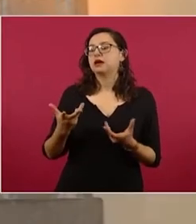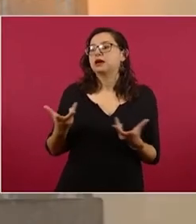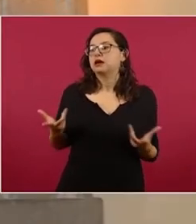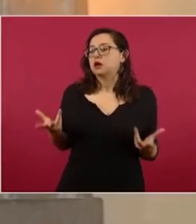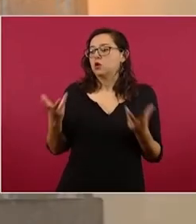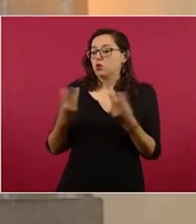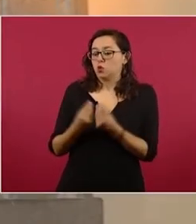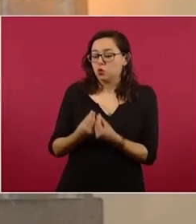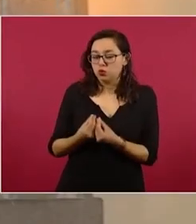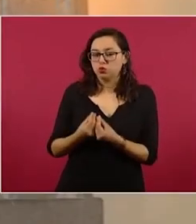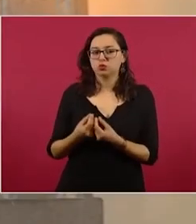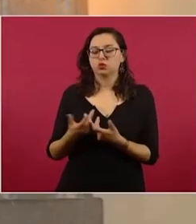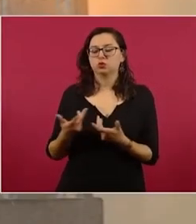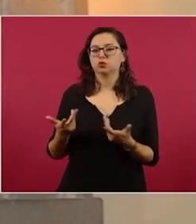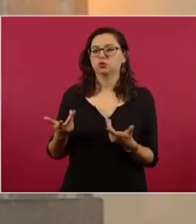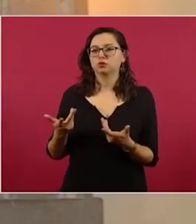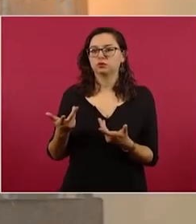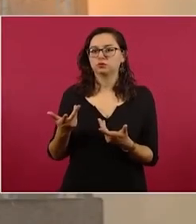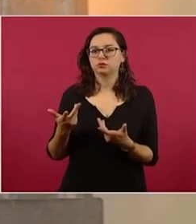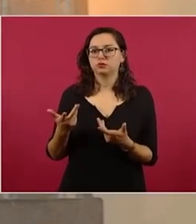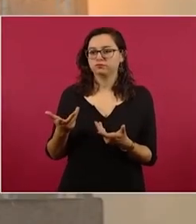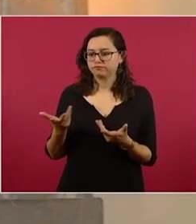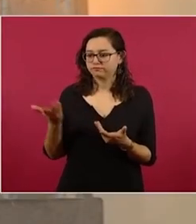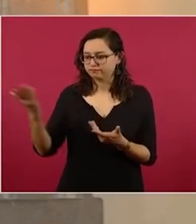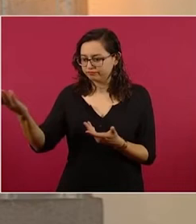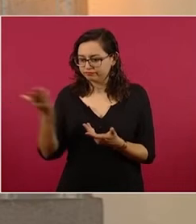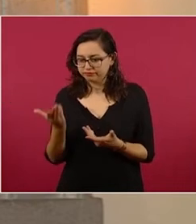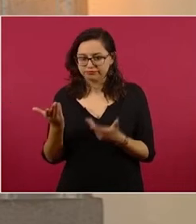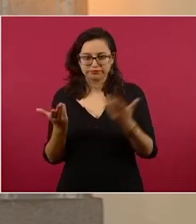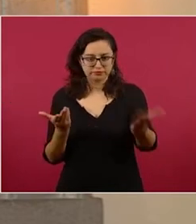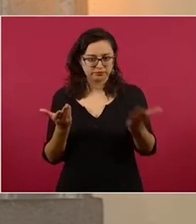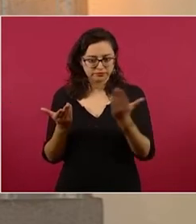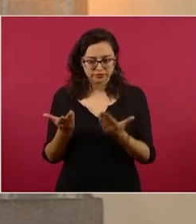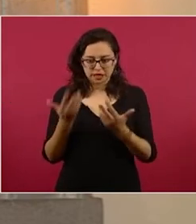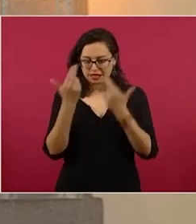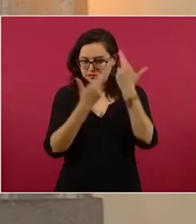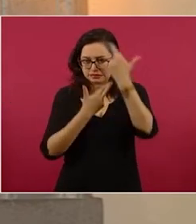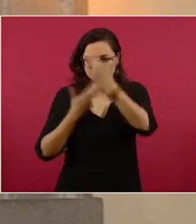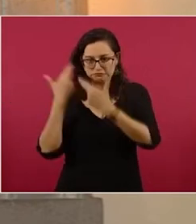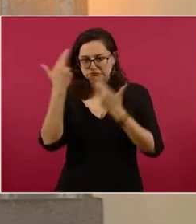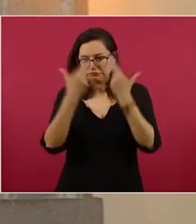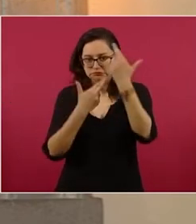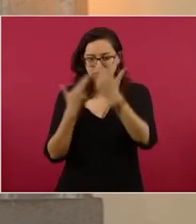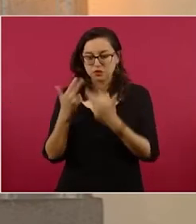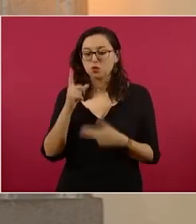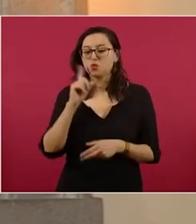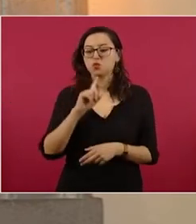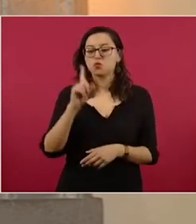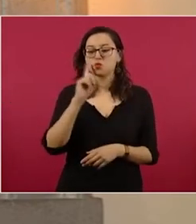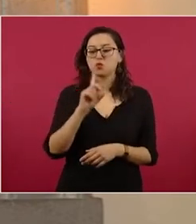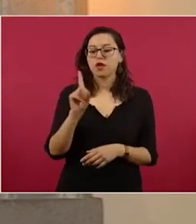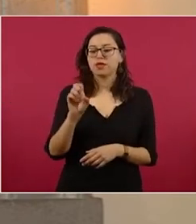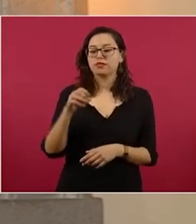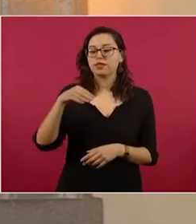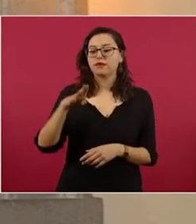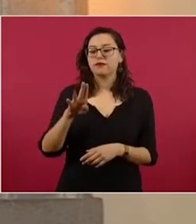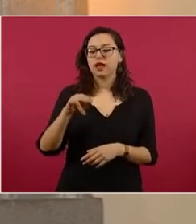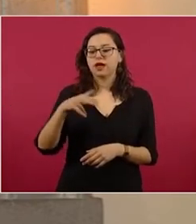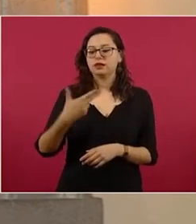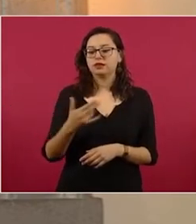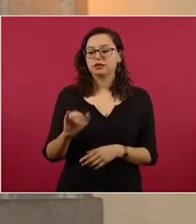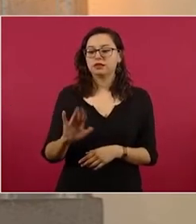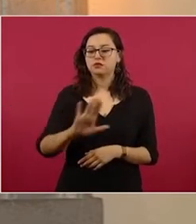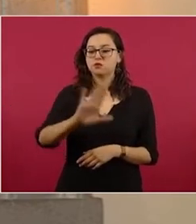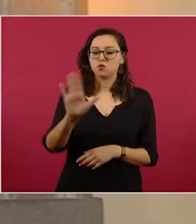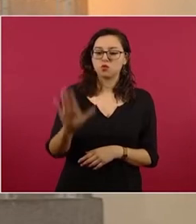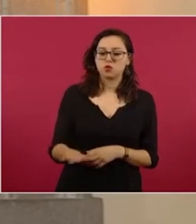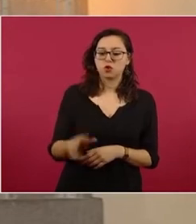para revisar los dos dictámenes periciales de la autopsia de Devani uno de los